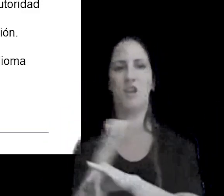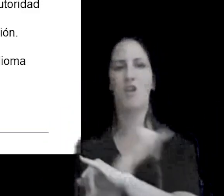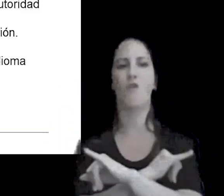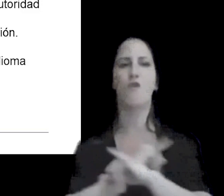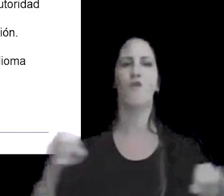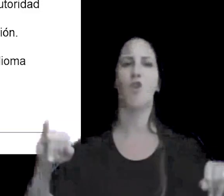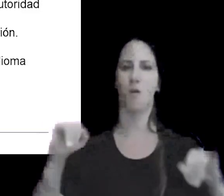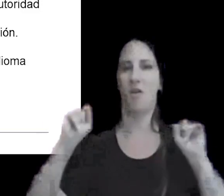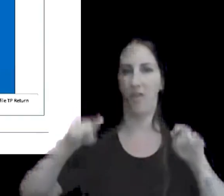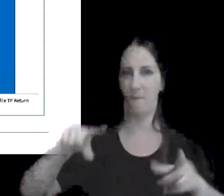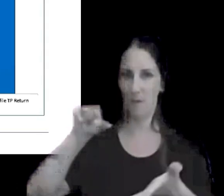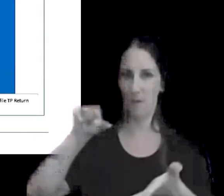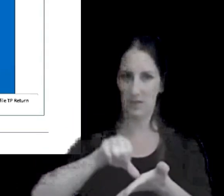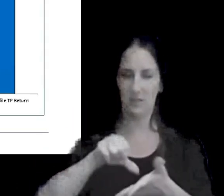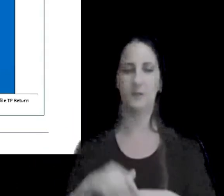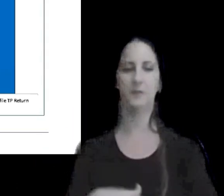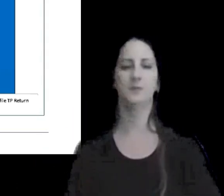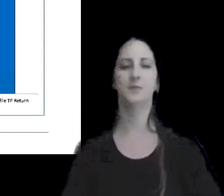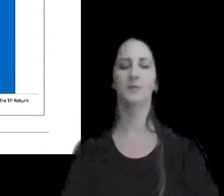local